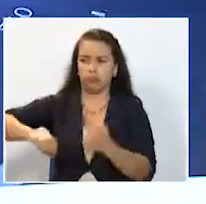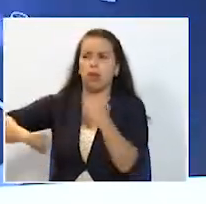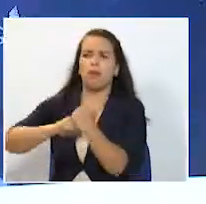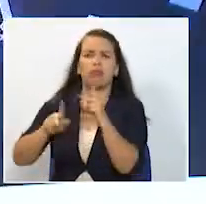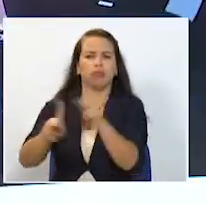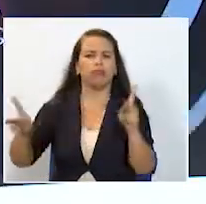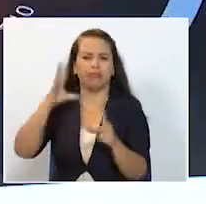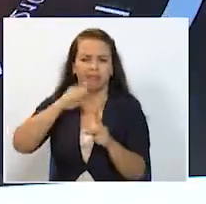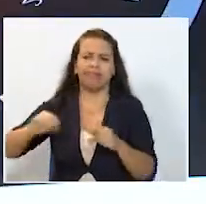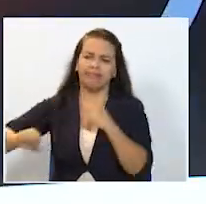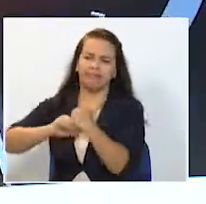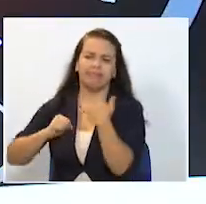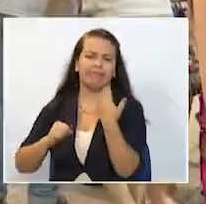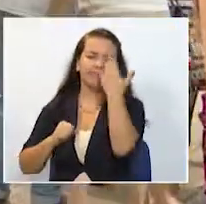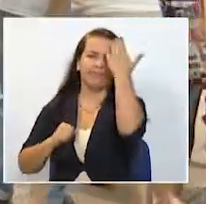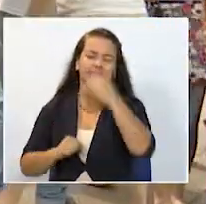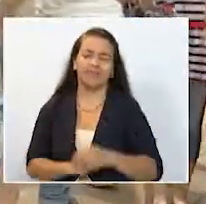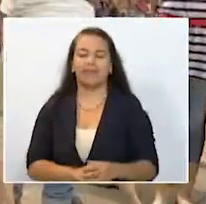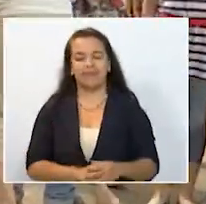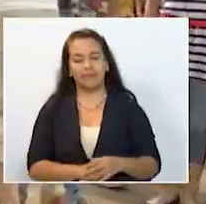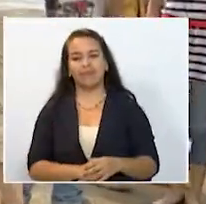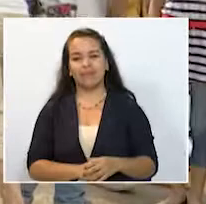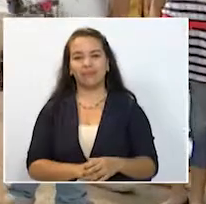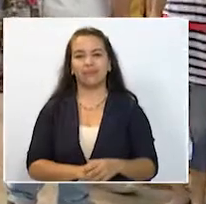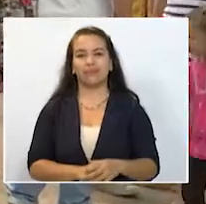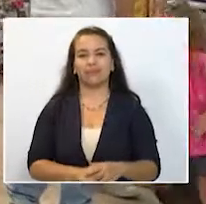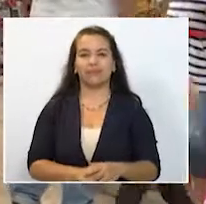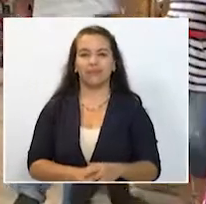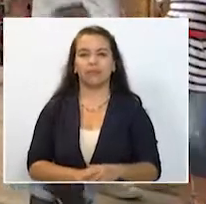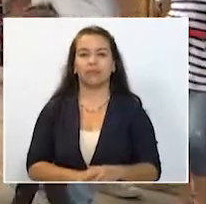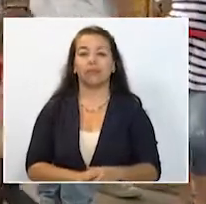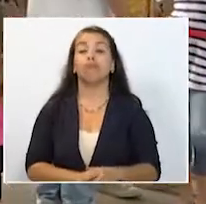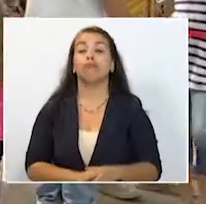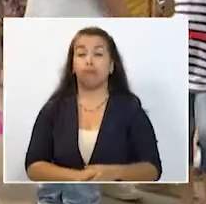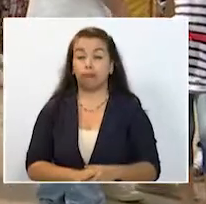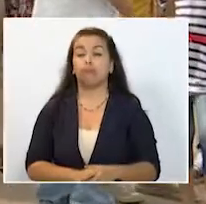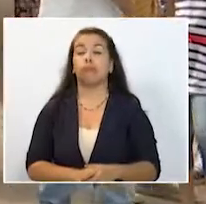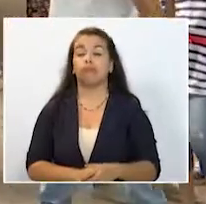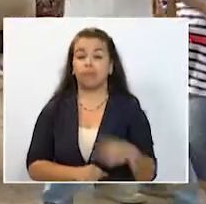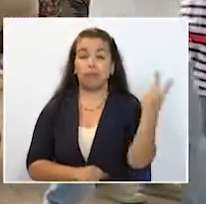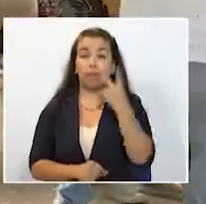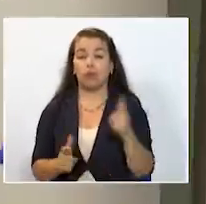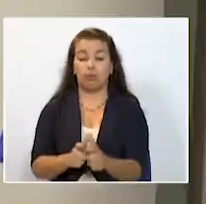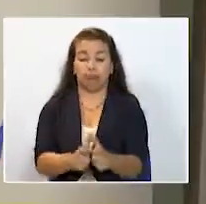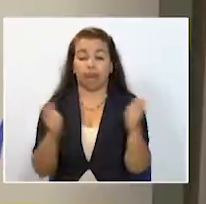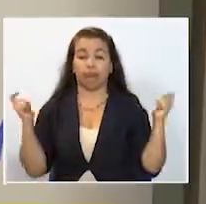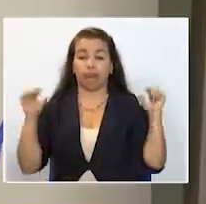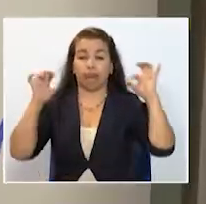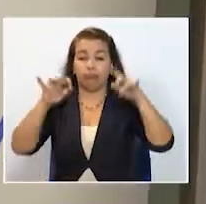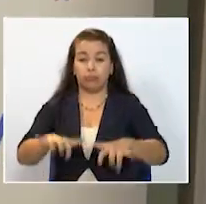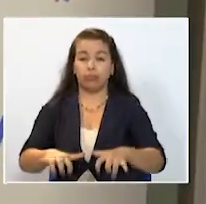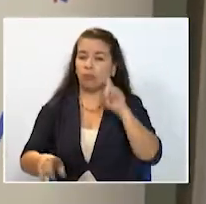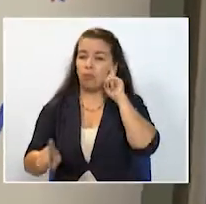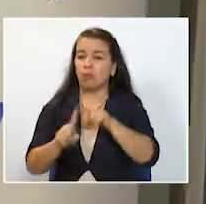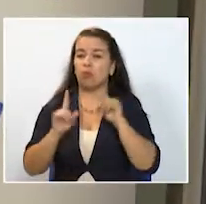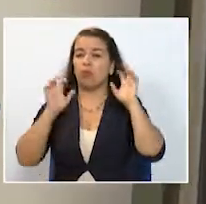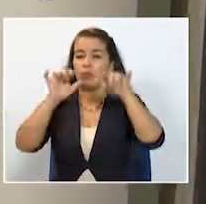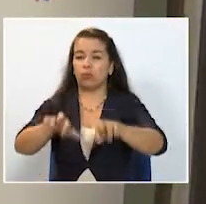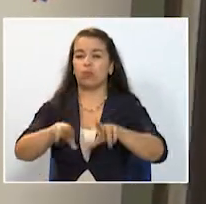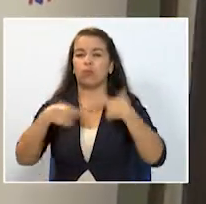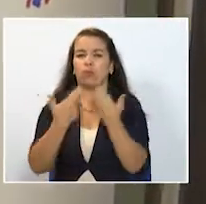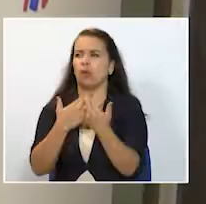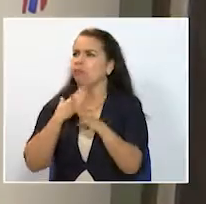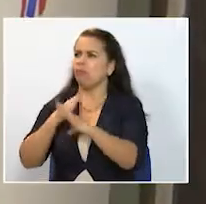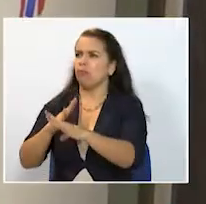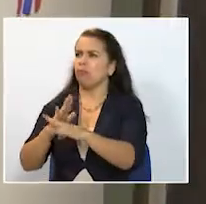los quindianos cientos de venezolanos se reunieron en el Quindío con un solo propósito y es de rechazar